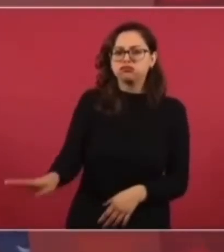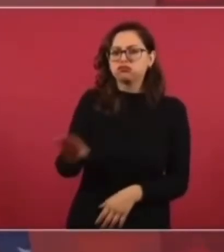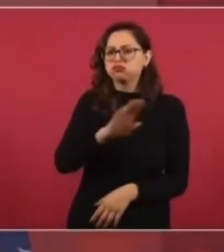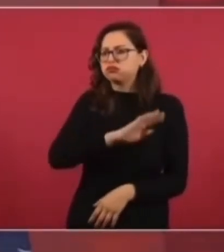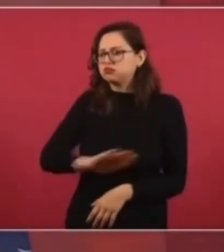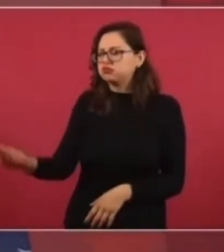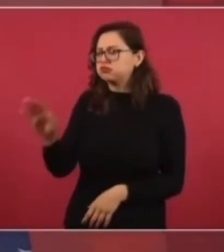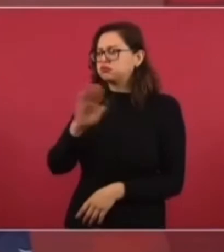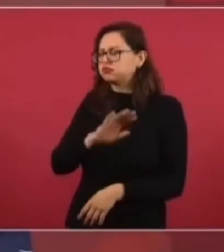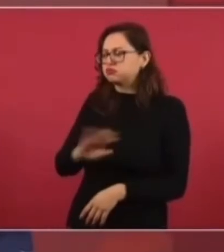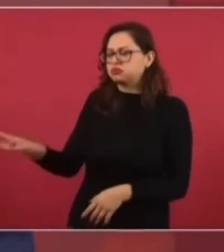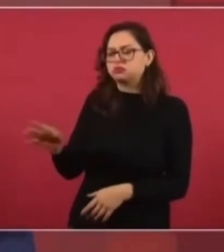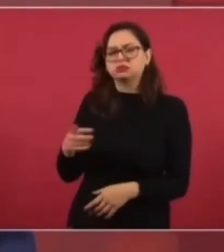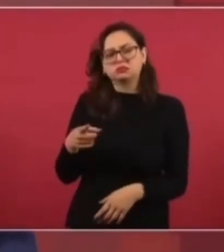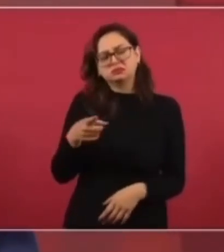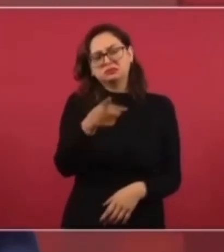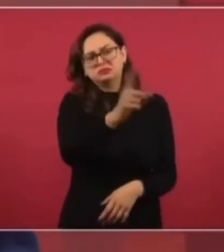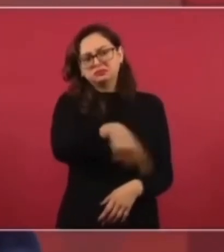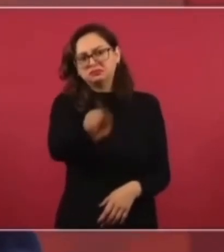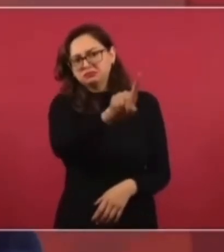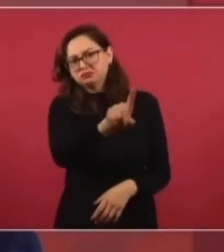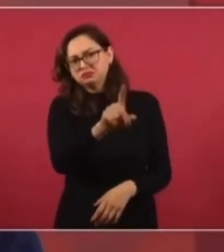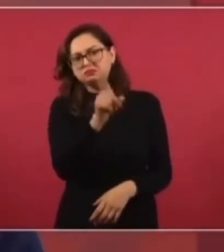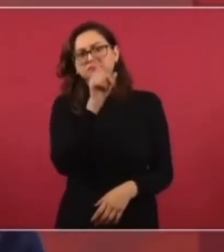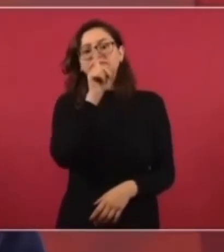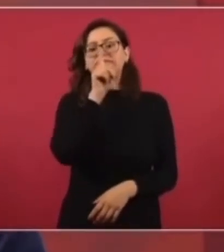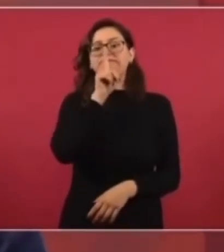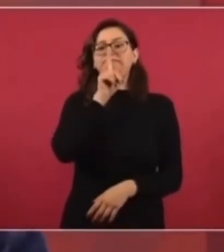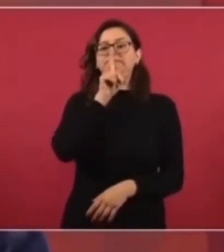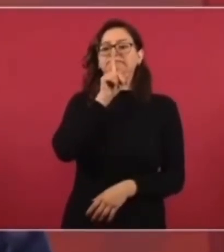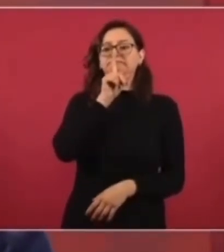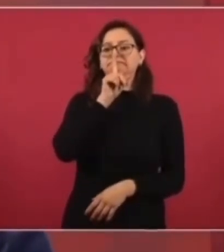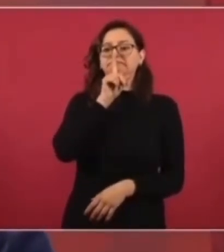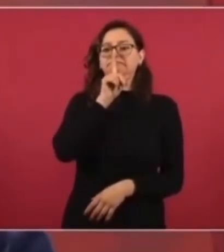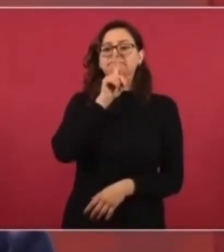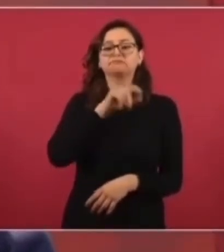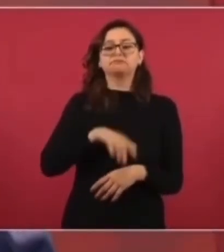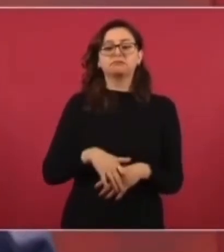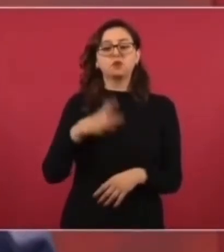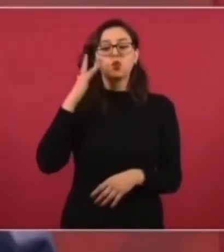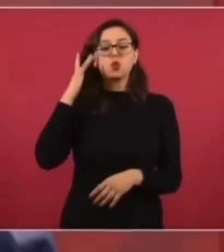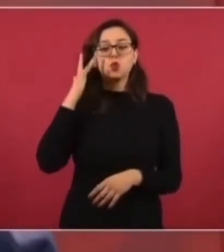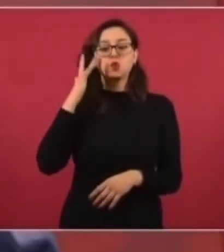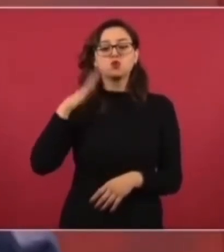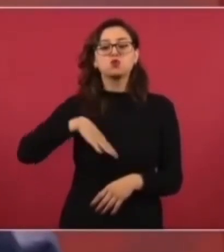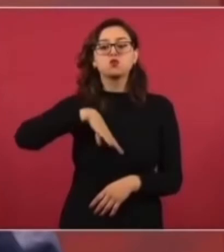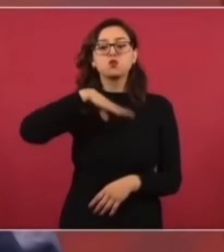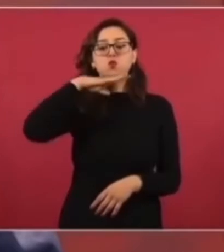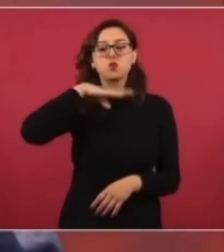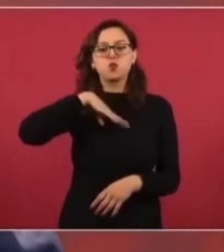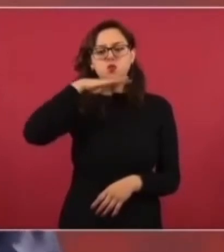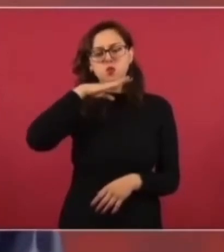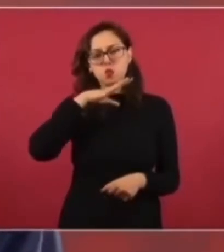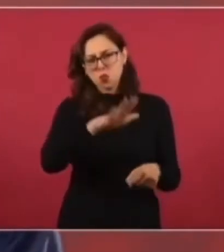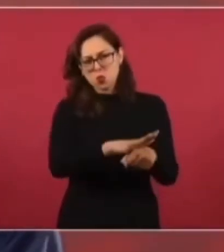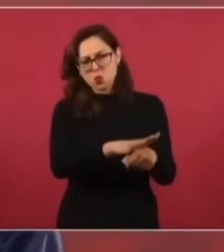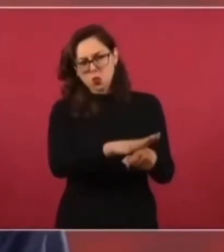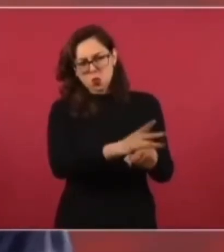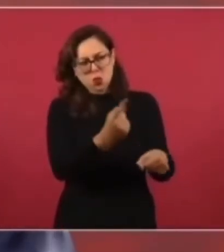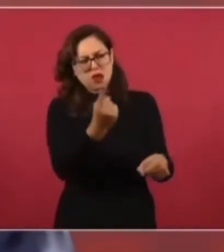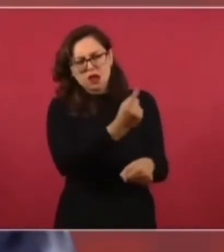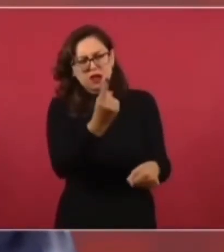callaron cuando se ordenaban las masacres, cuando